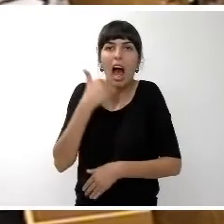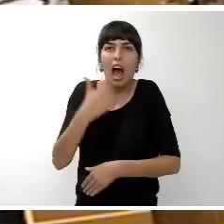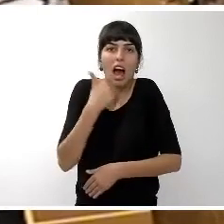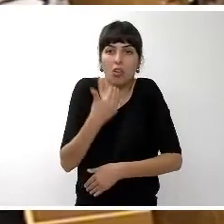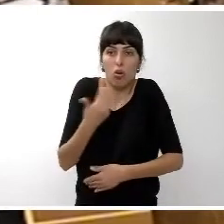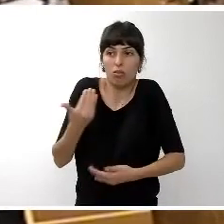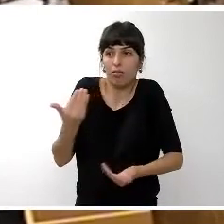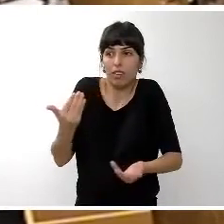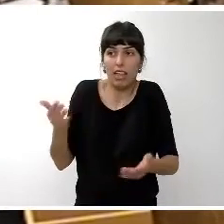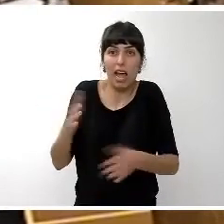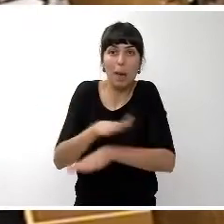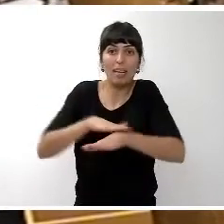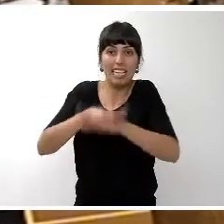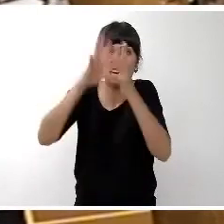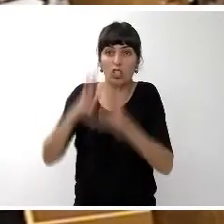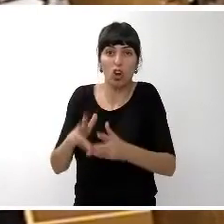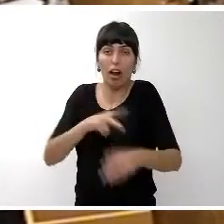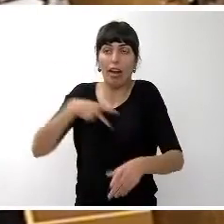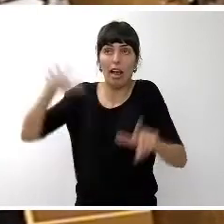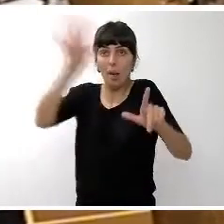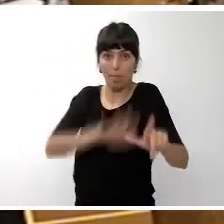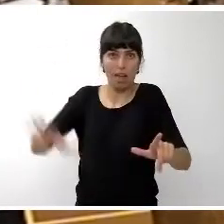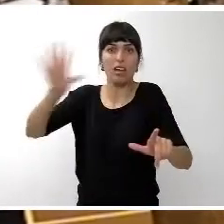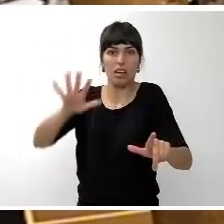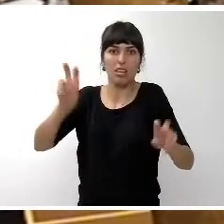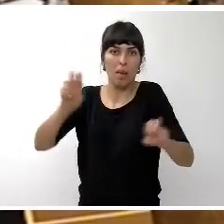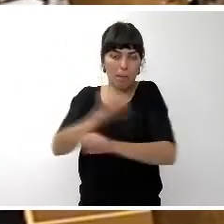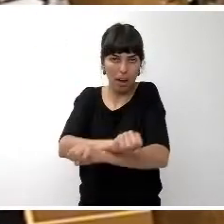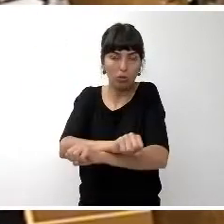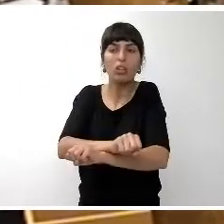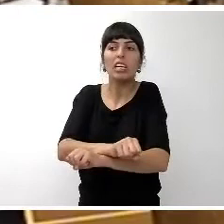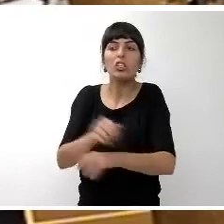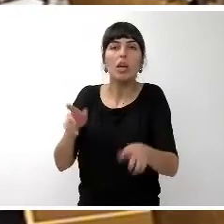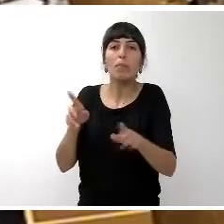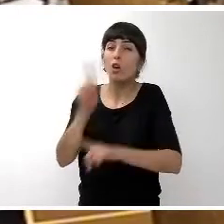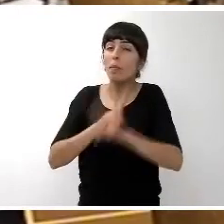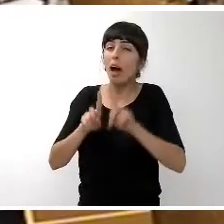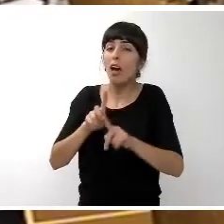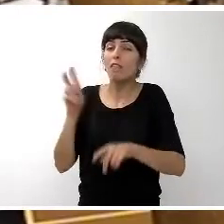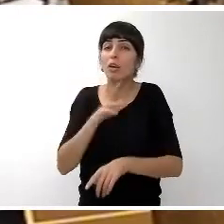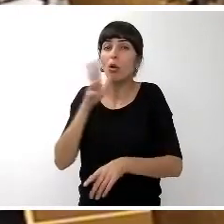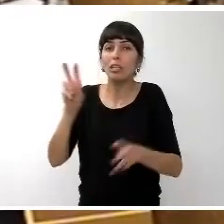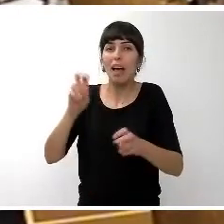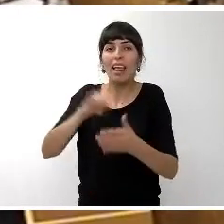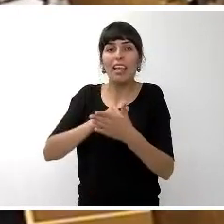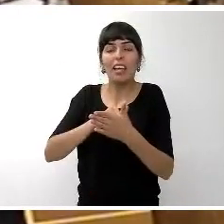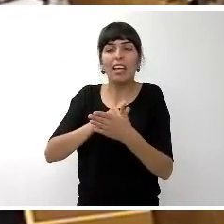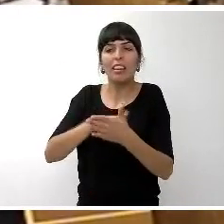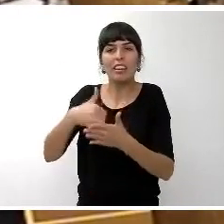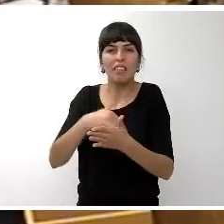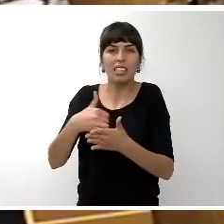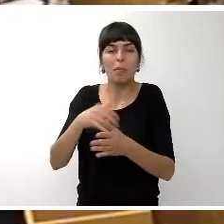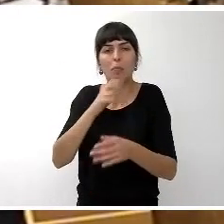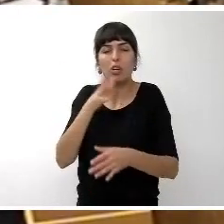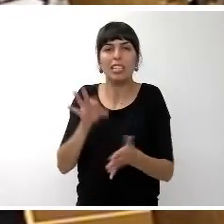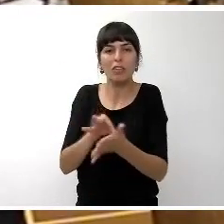administración en su conjunto del Estado español es el déficit histórico crónico de bienestar social y de servicios sociales suficientes.